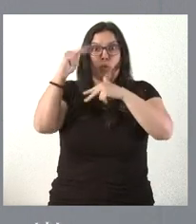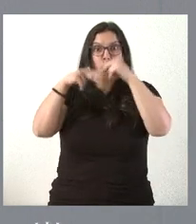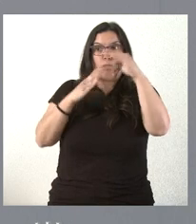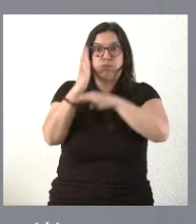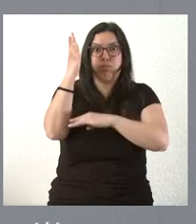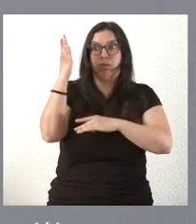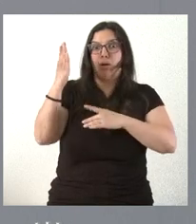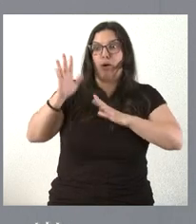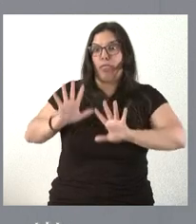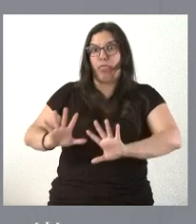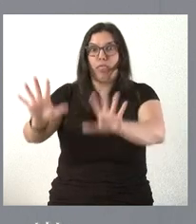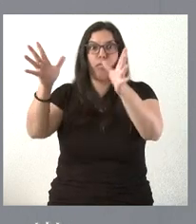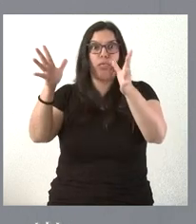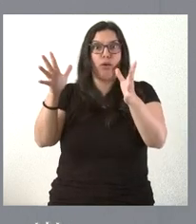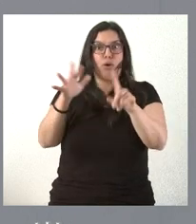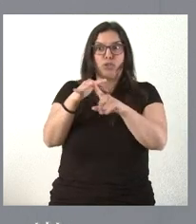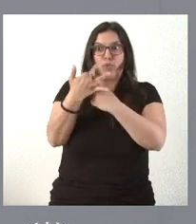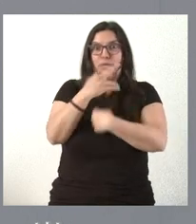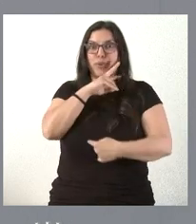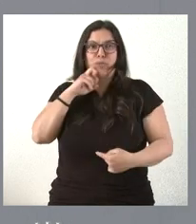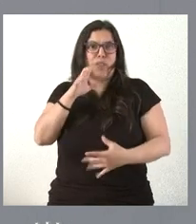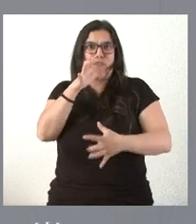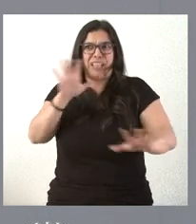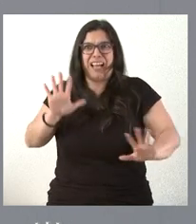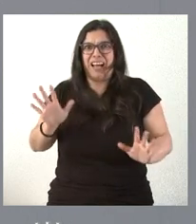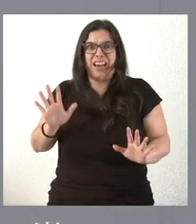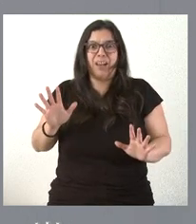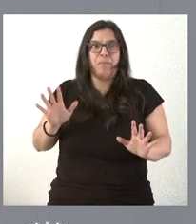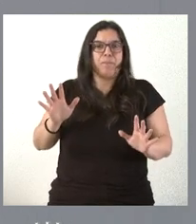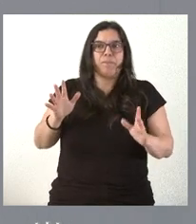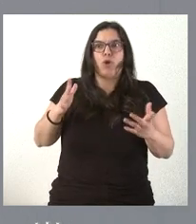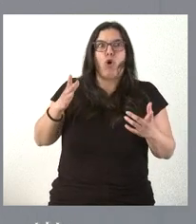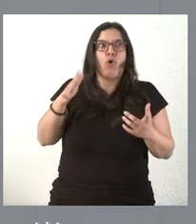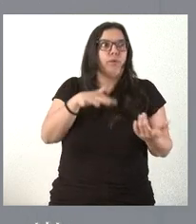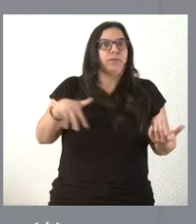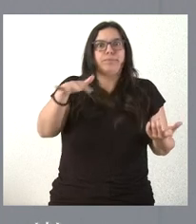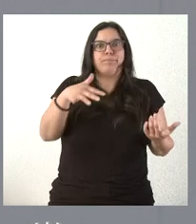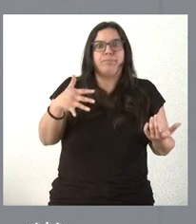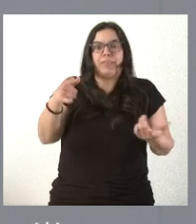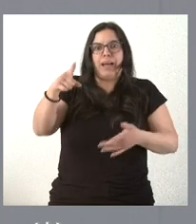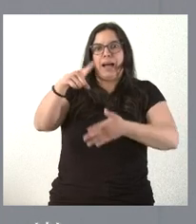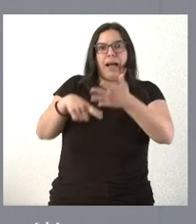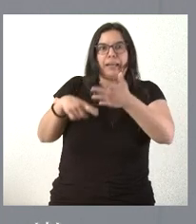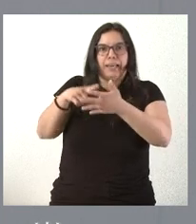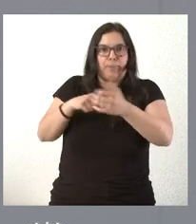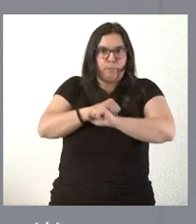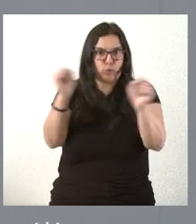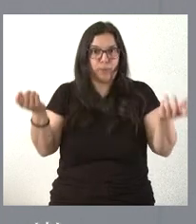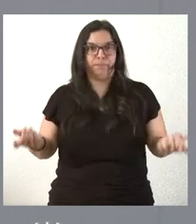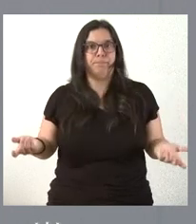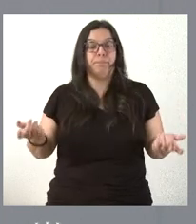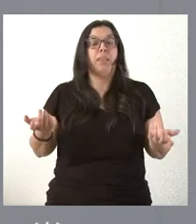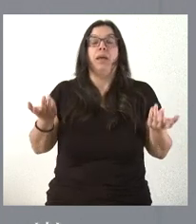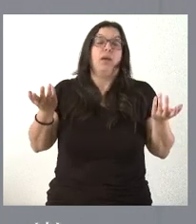solar, o están en muy mal estado de conservación y de abandono, o están en ubicaciones donde el alquiler no va a ser posible. Y, en